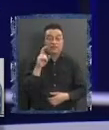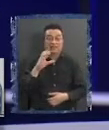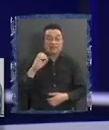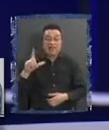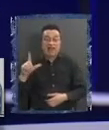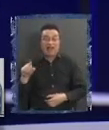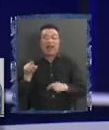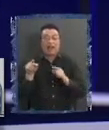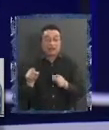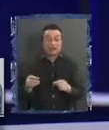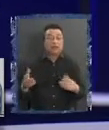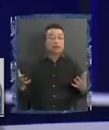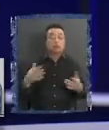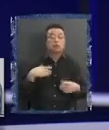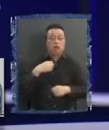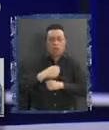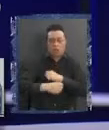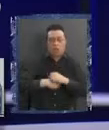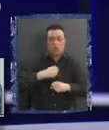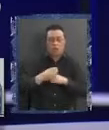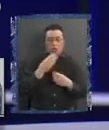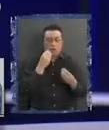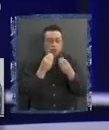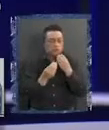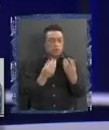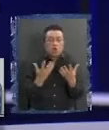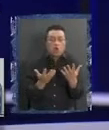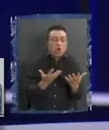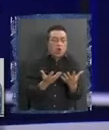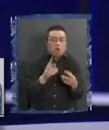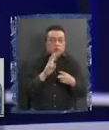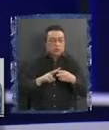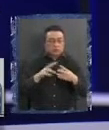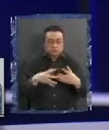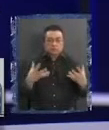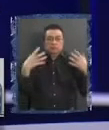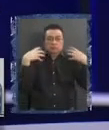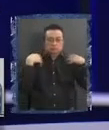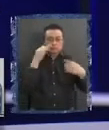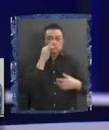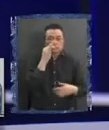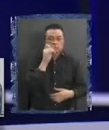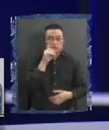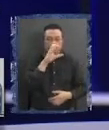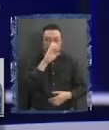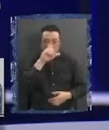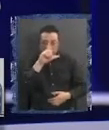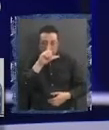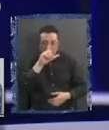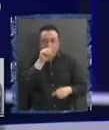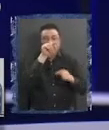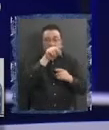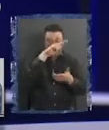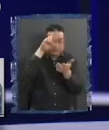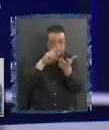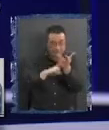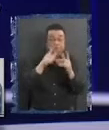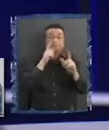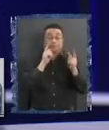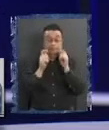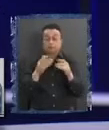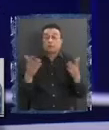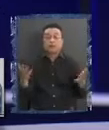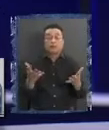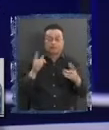que hace muchos años venimos debatiendo de cómo podemos recuperar la responsabilidad fiscal. Hoy día hay un riesgo real que a través de la